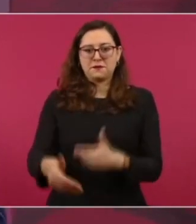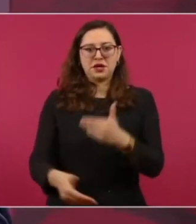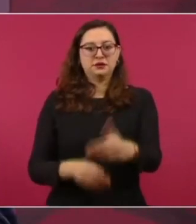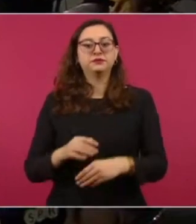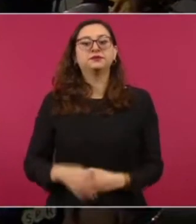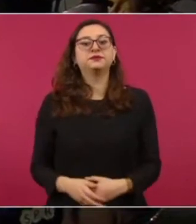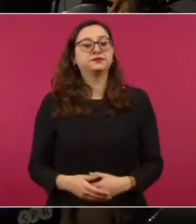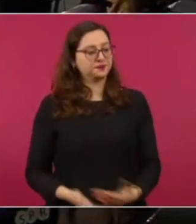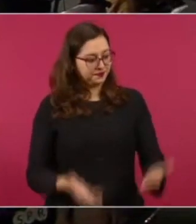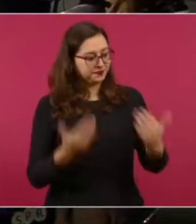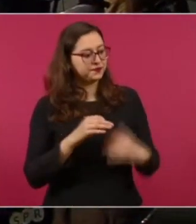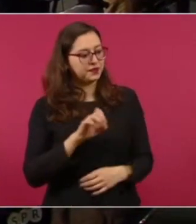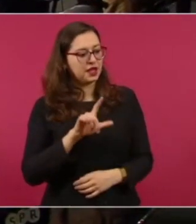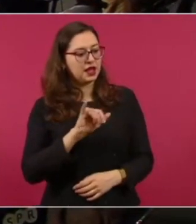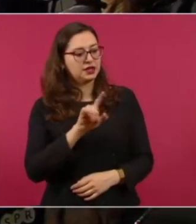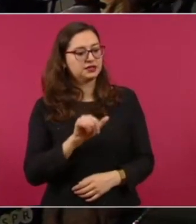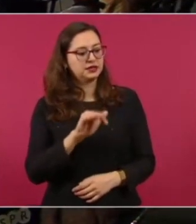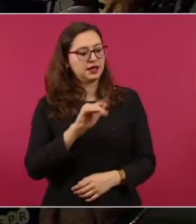entonces vamos a ver